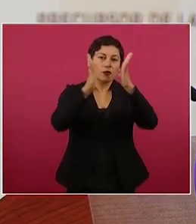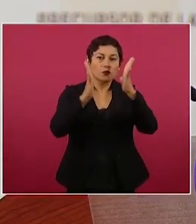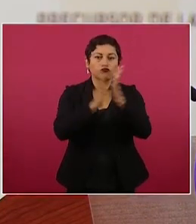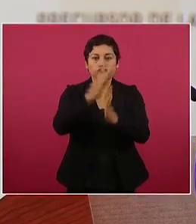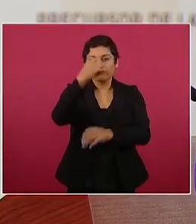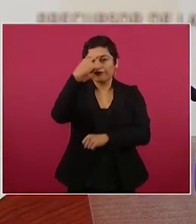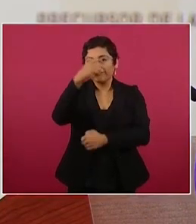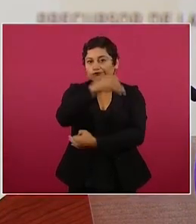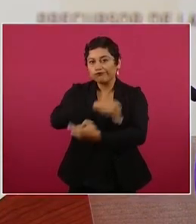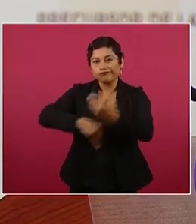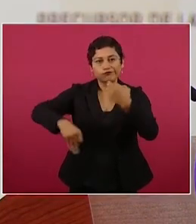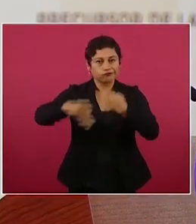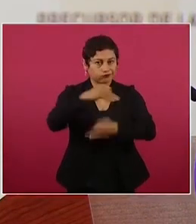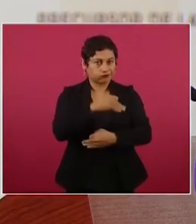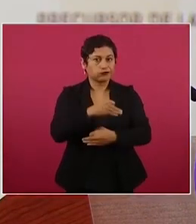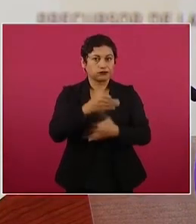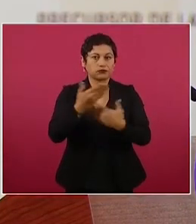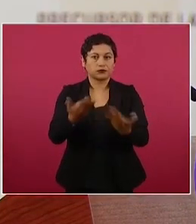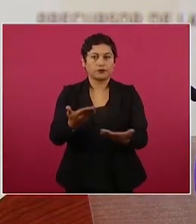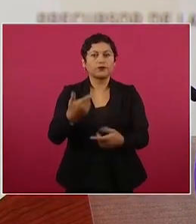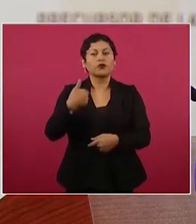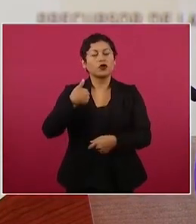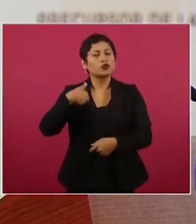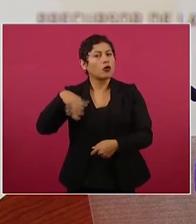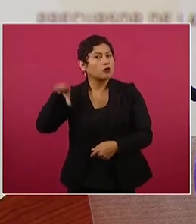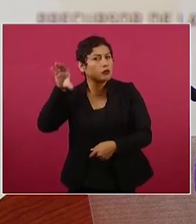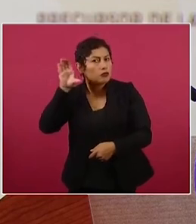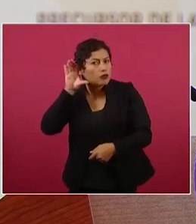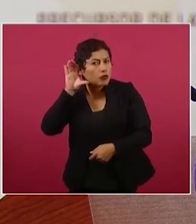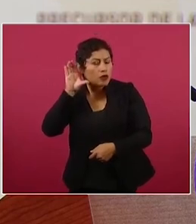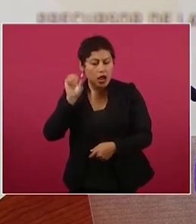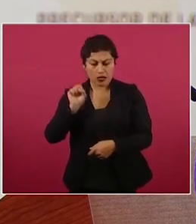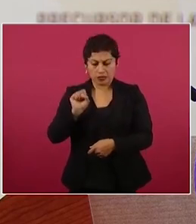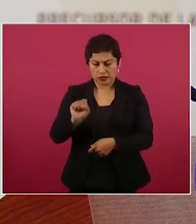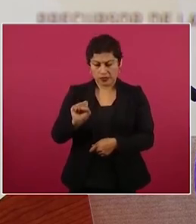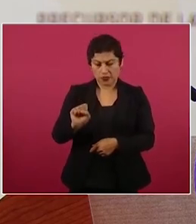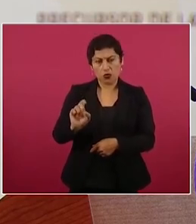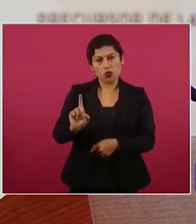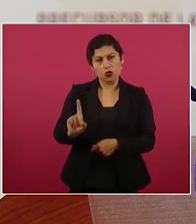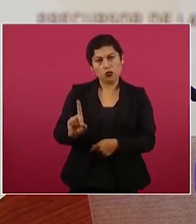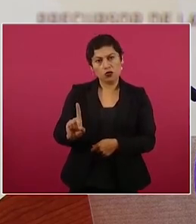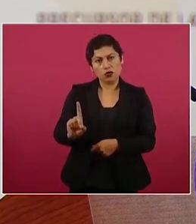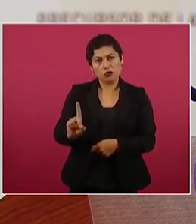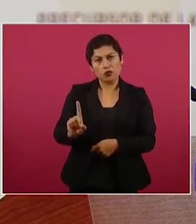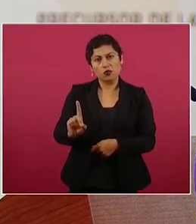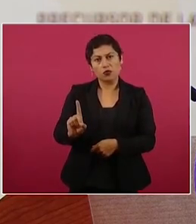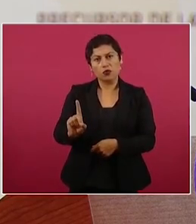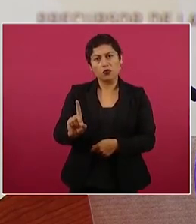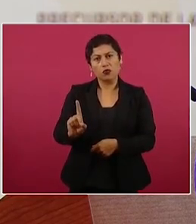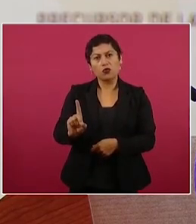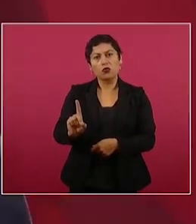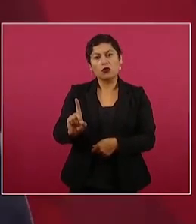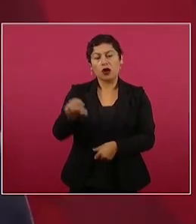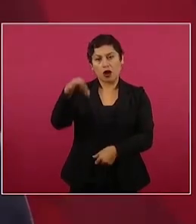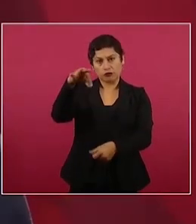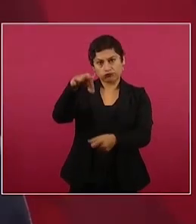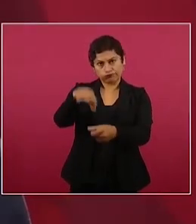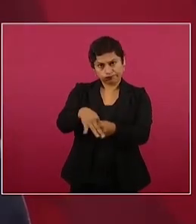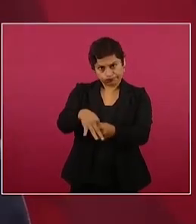tengo información que este domingo sábado y domingo va a haber elección